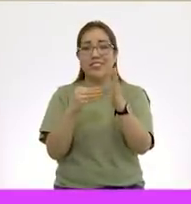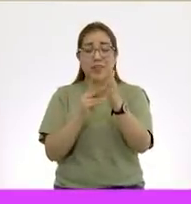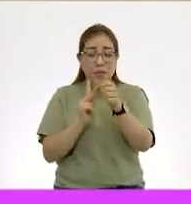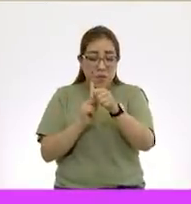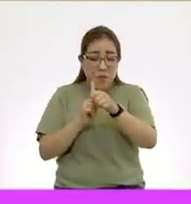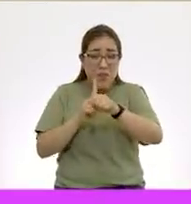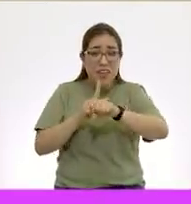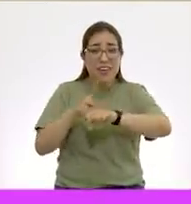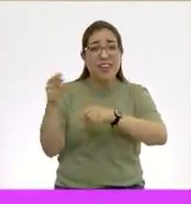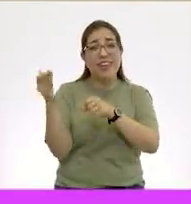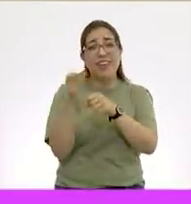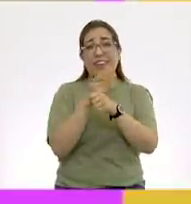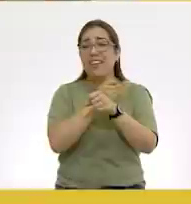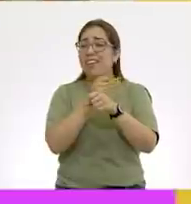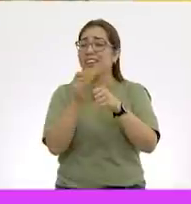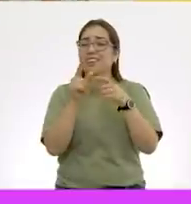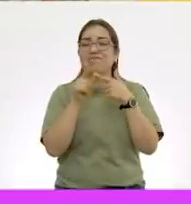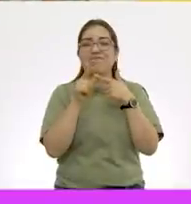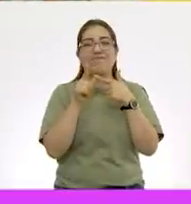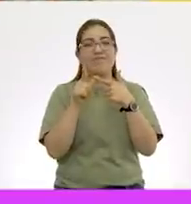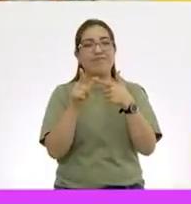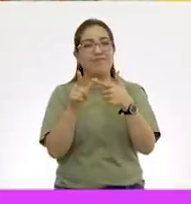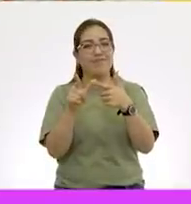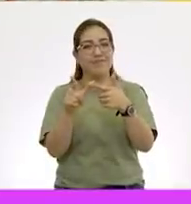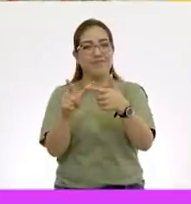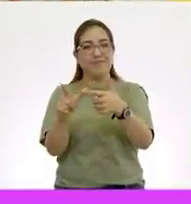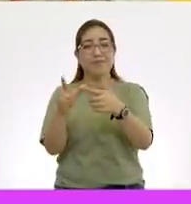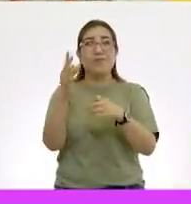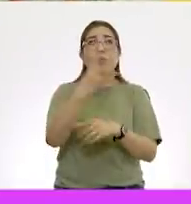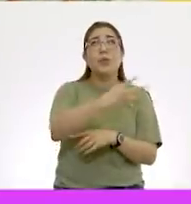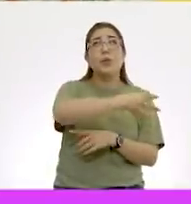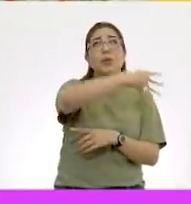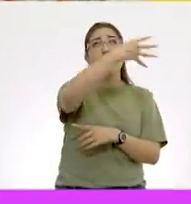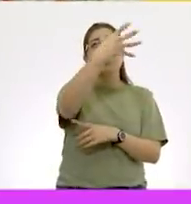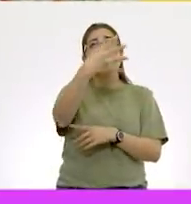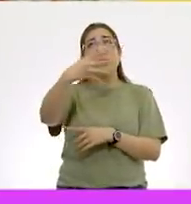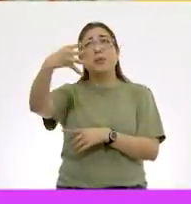Casa!cep.gov